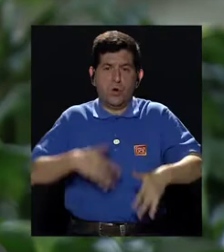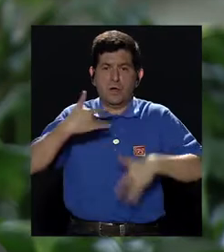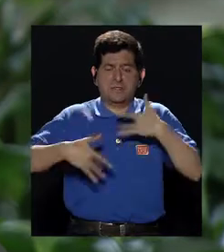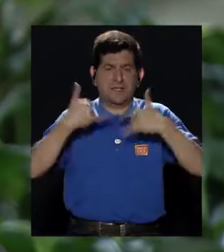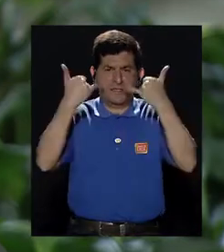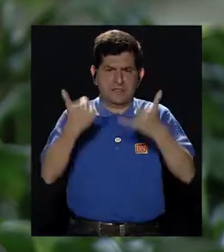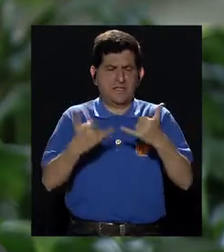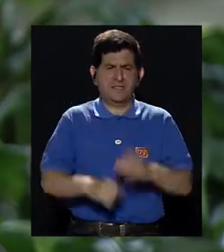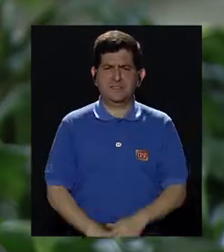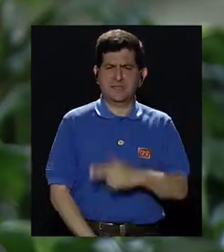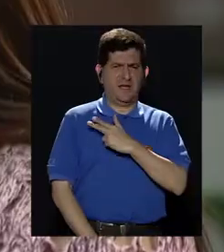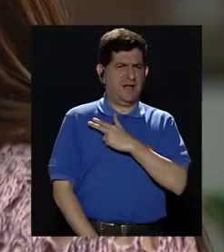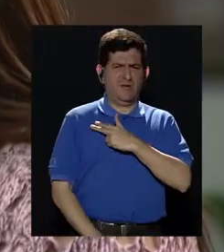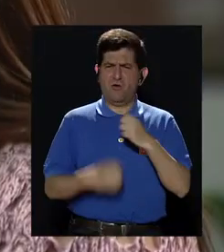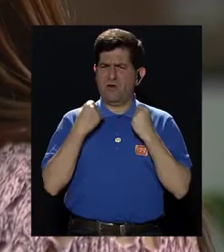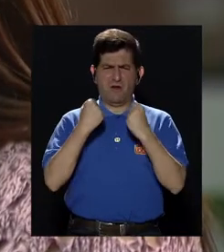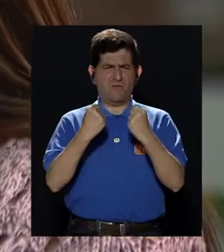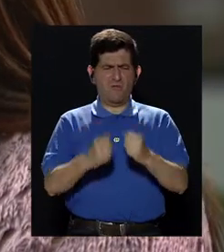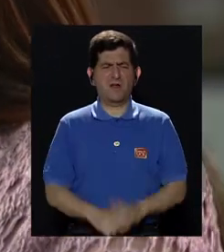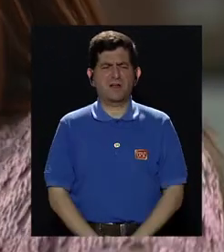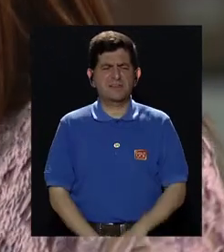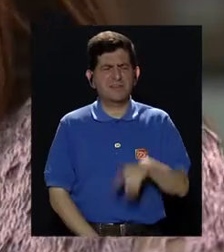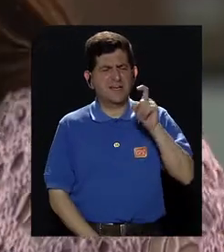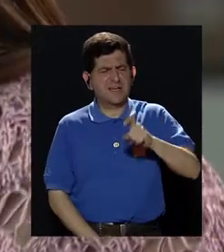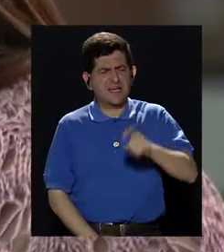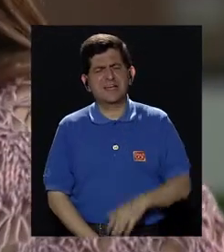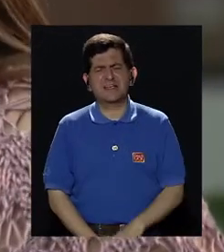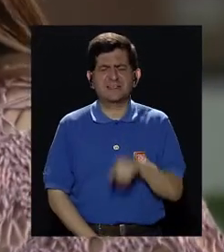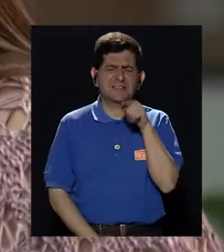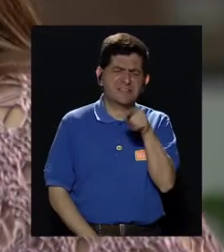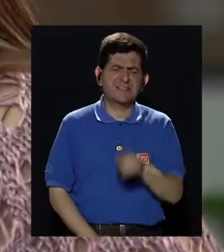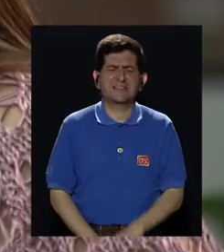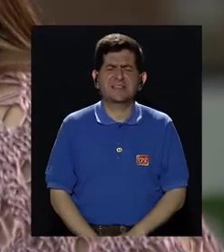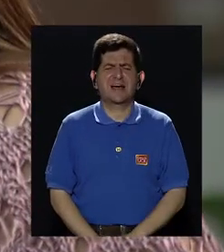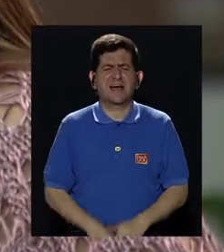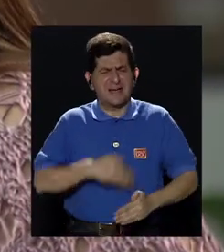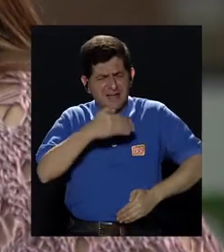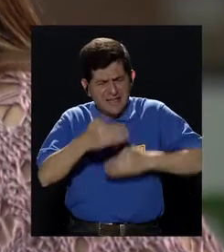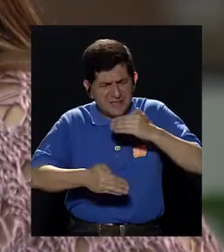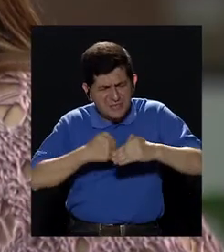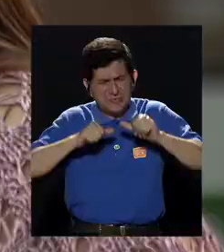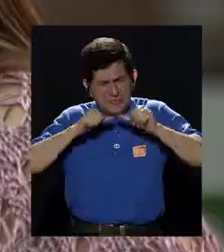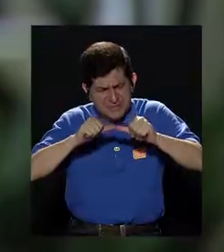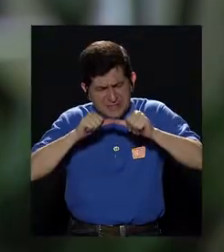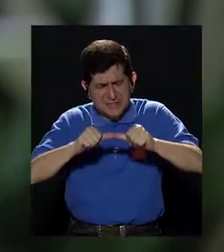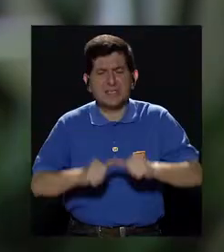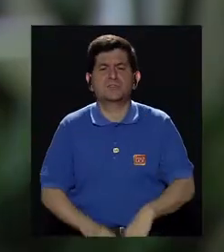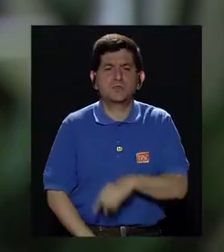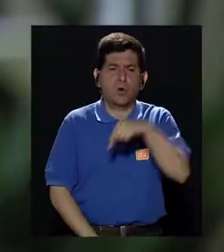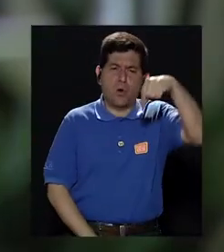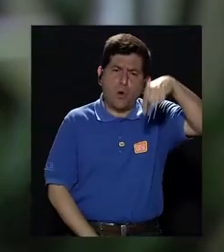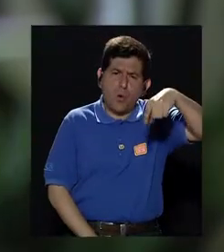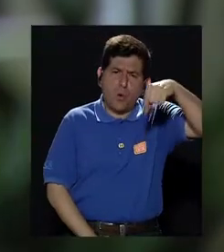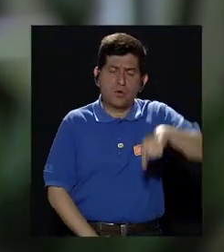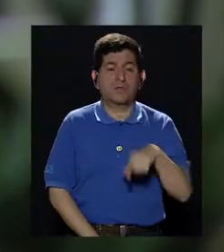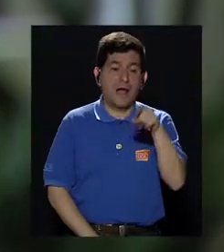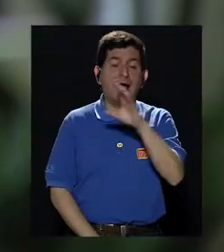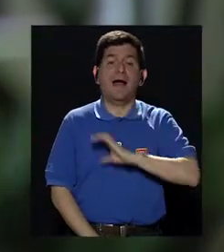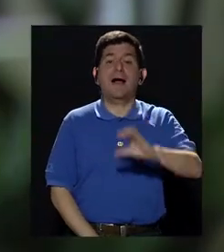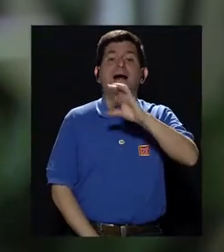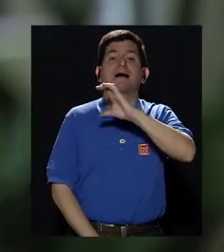sentir que el chorro ya no es tan fuerte, que tiene que pujar para orinar, que queda goteando, que ya son los síntomas. Entonces, esa es la